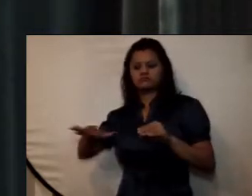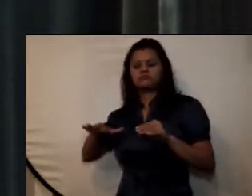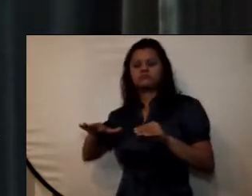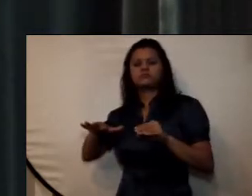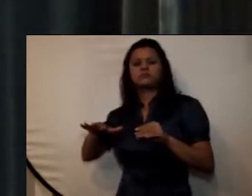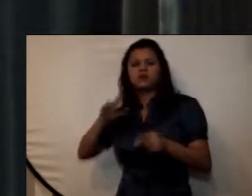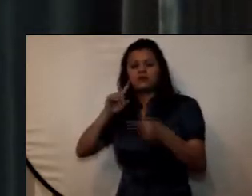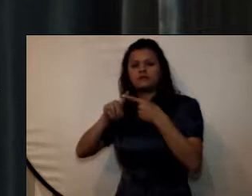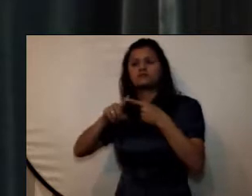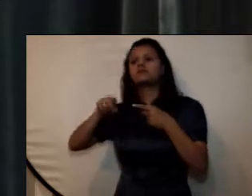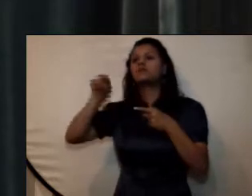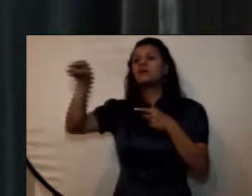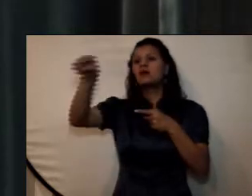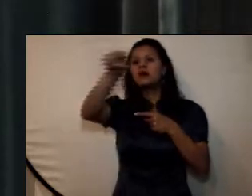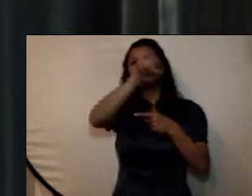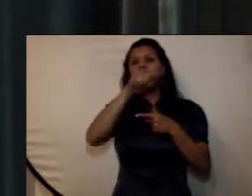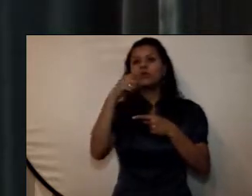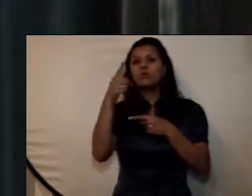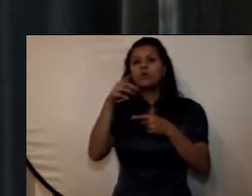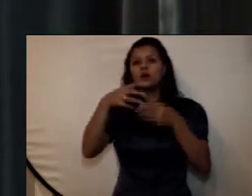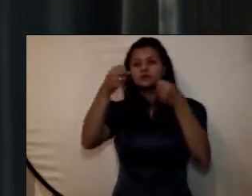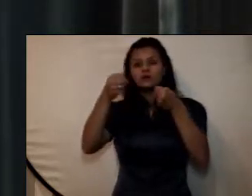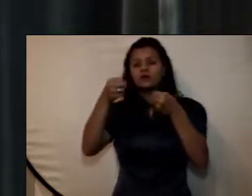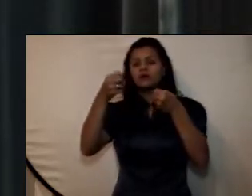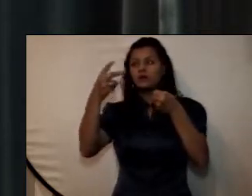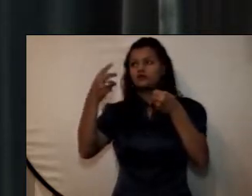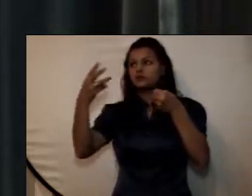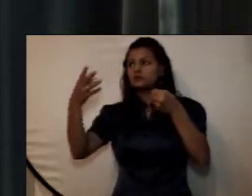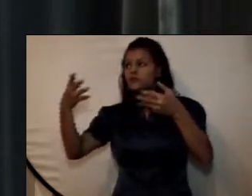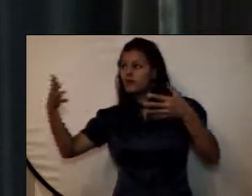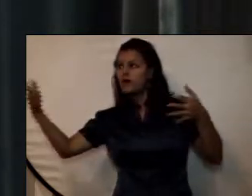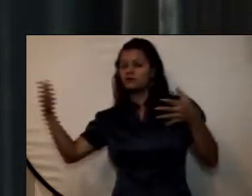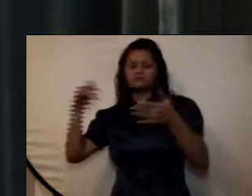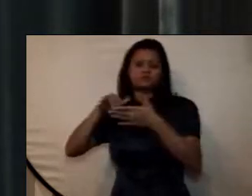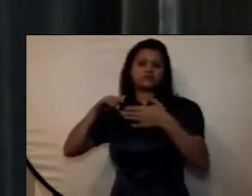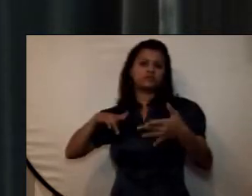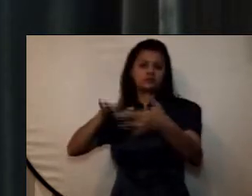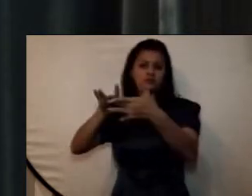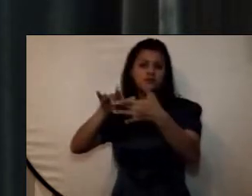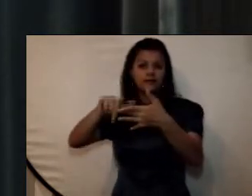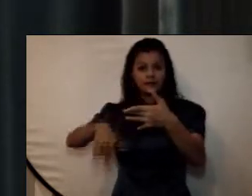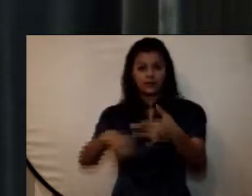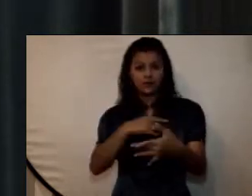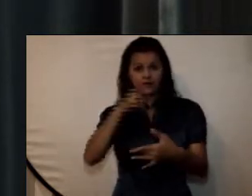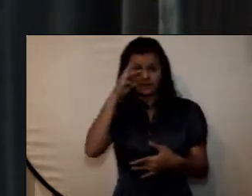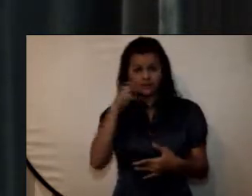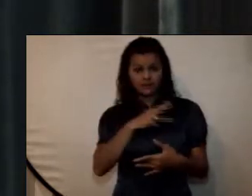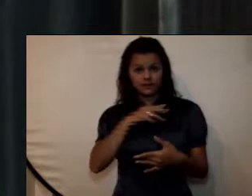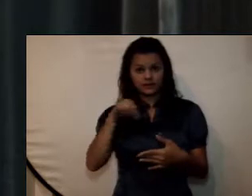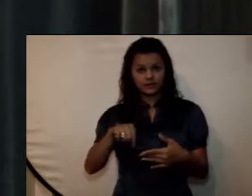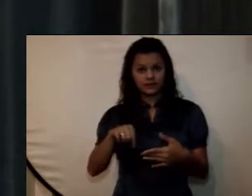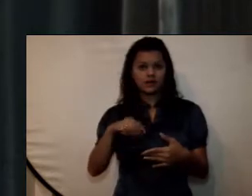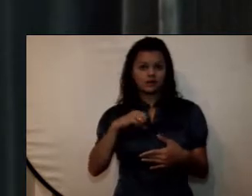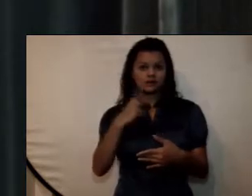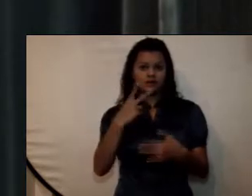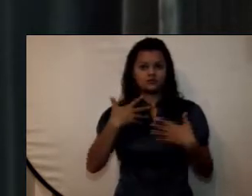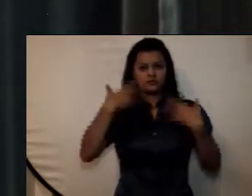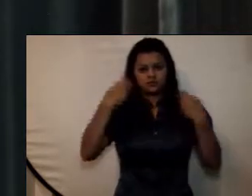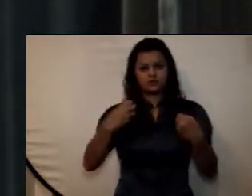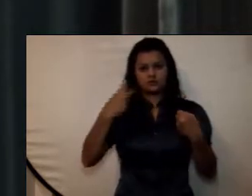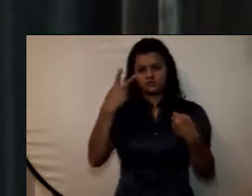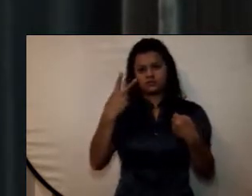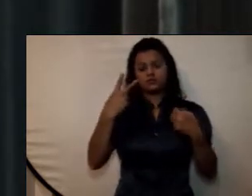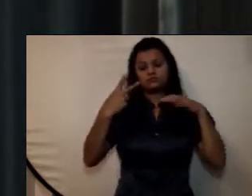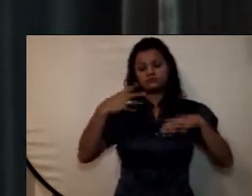poseen más de una sede seccional o regional para el caso de la universidad militar nueva granada esta cuenta con dos sedes sede